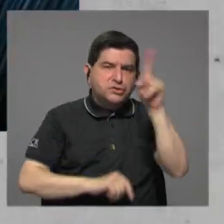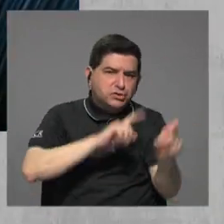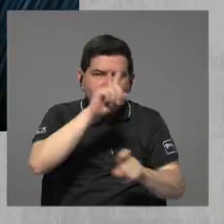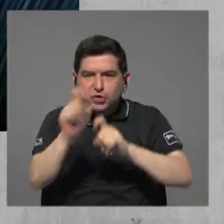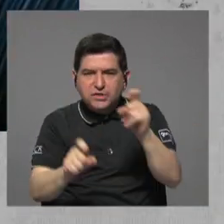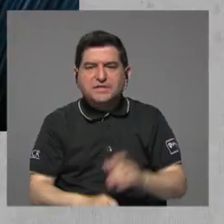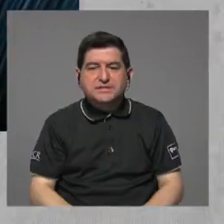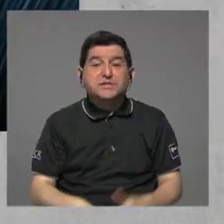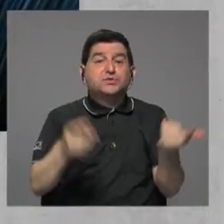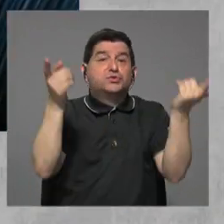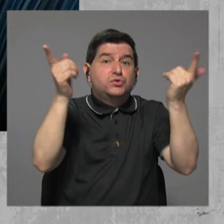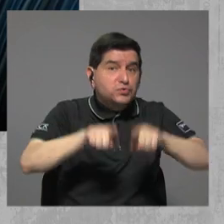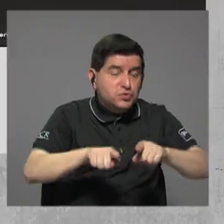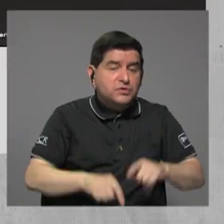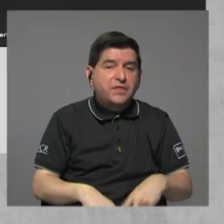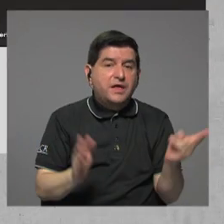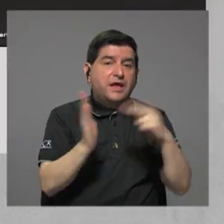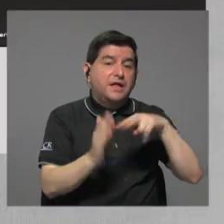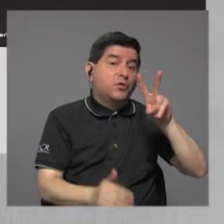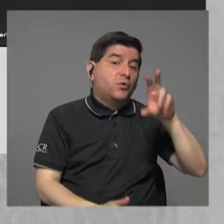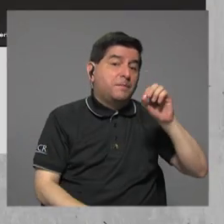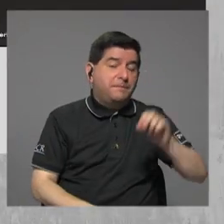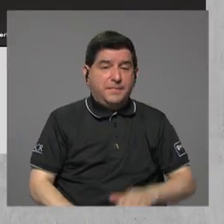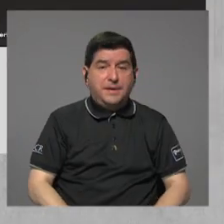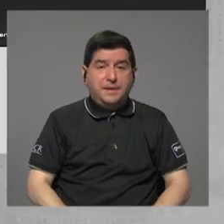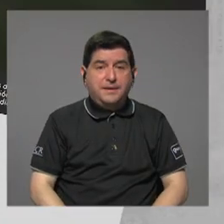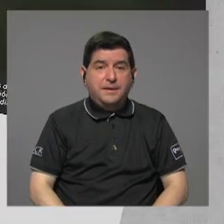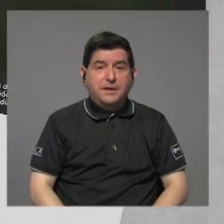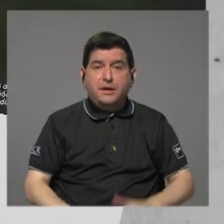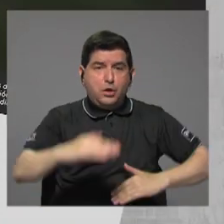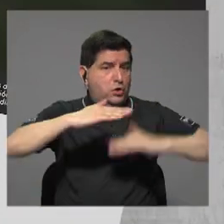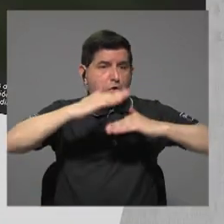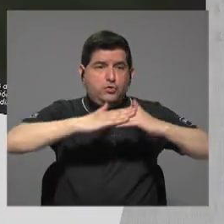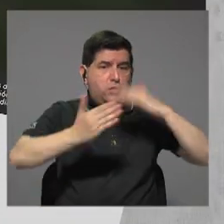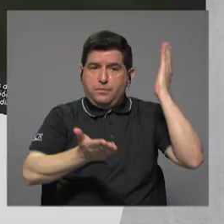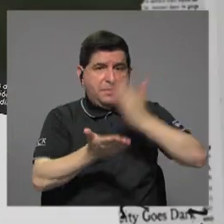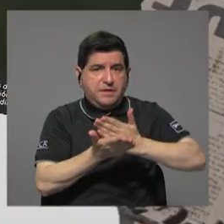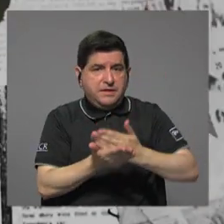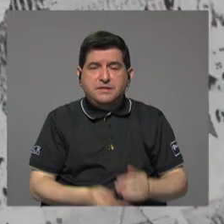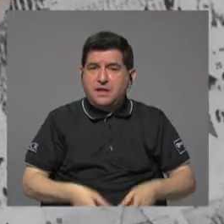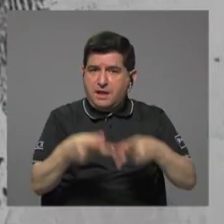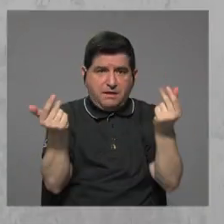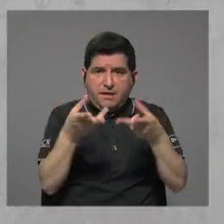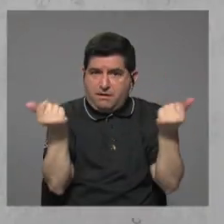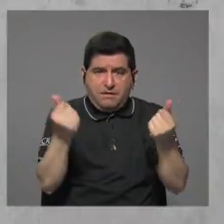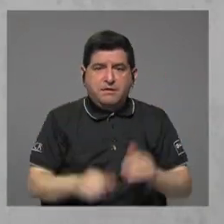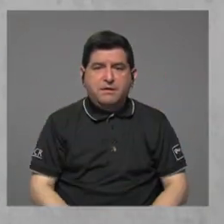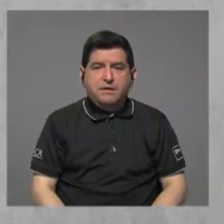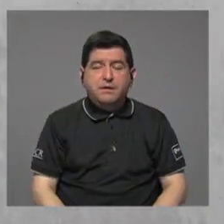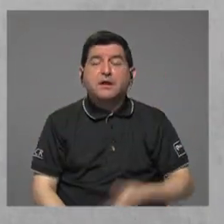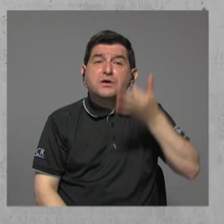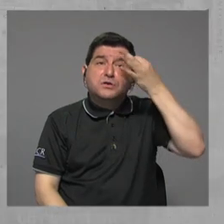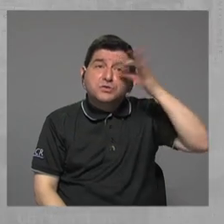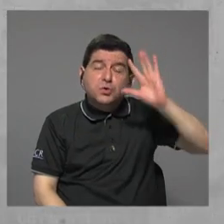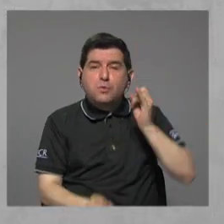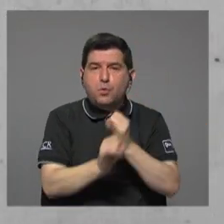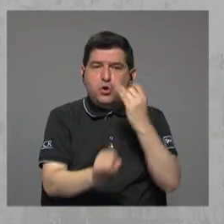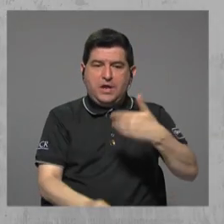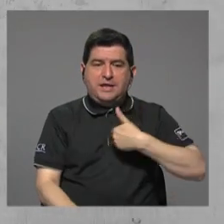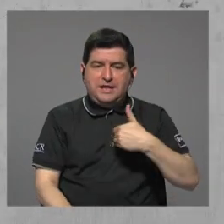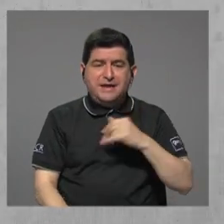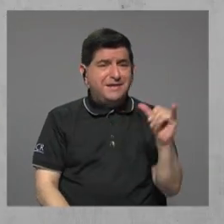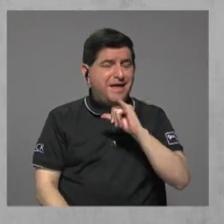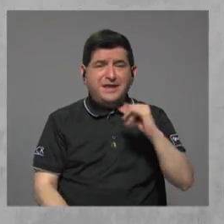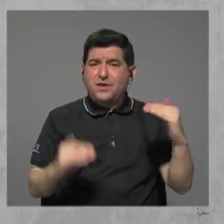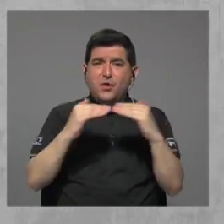tendría que haber ocurrido desde el 2020, sin un tope para frenar este gasto. Suponiendo que la institución tenga el